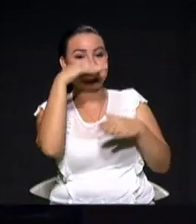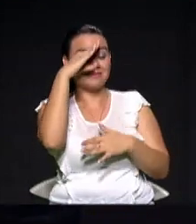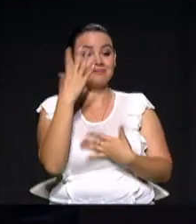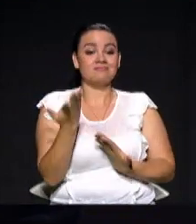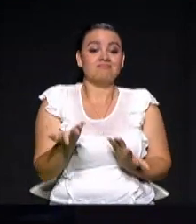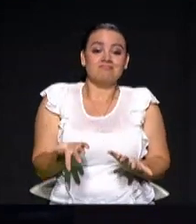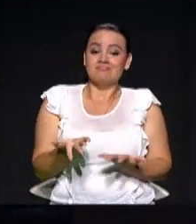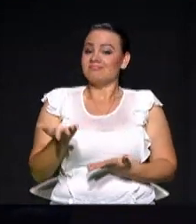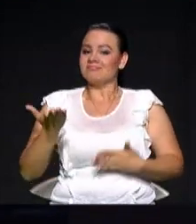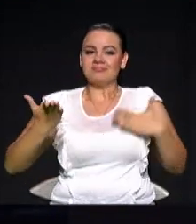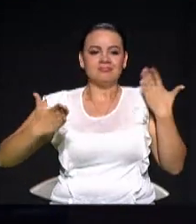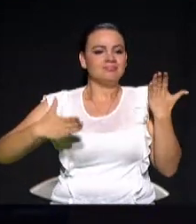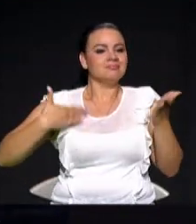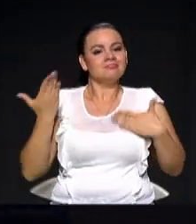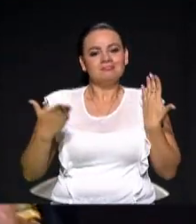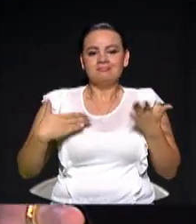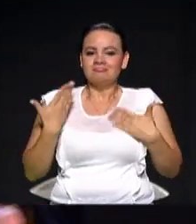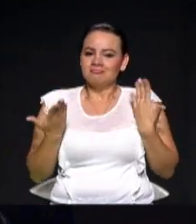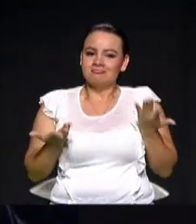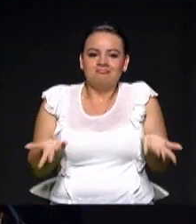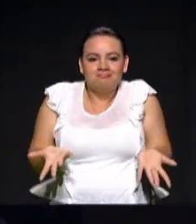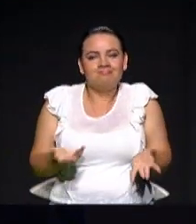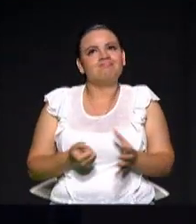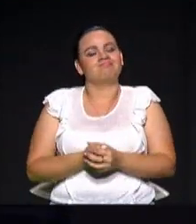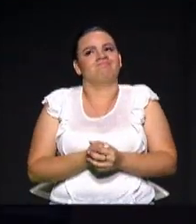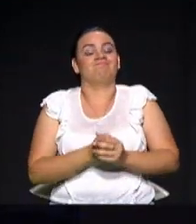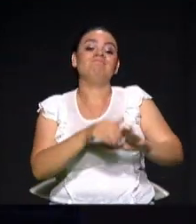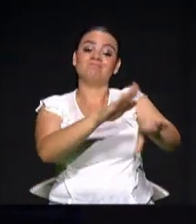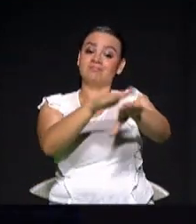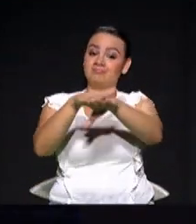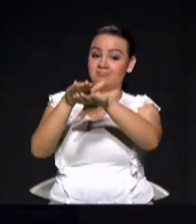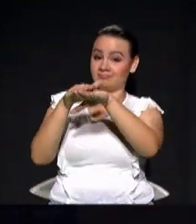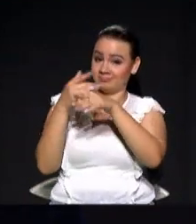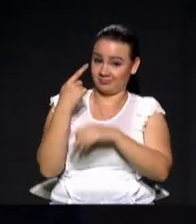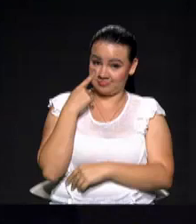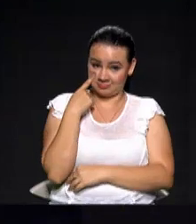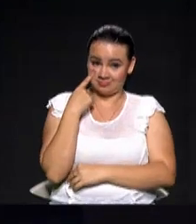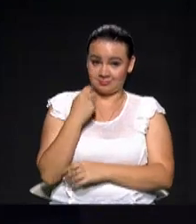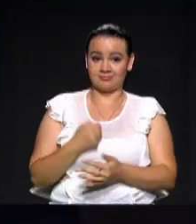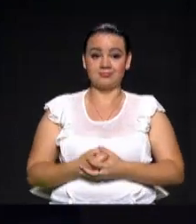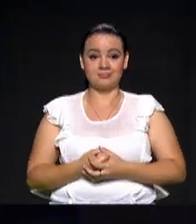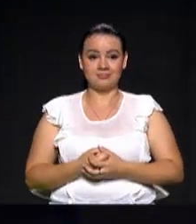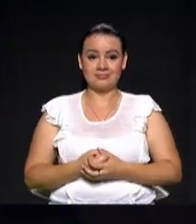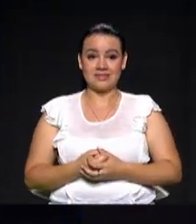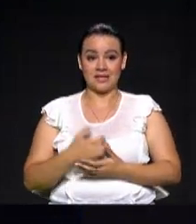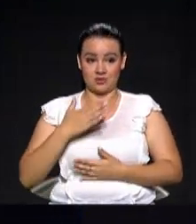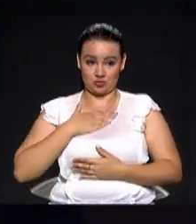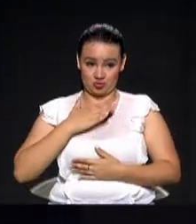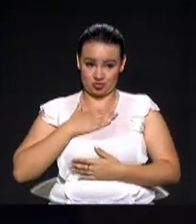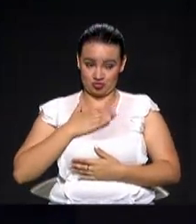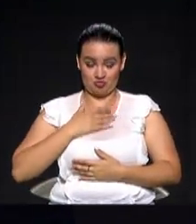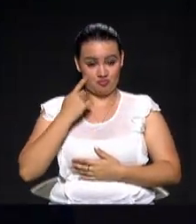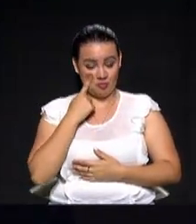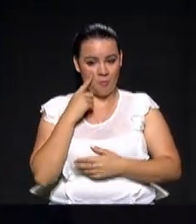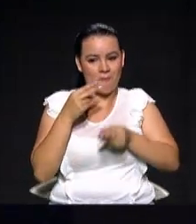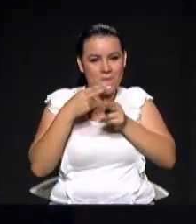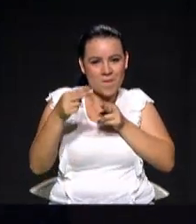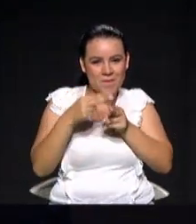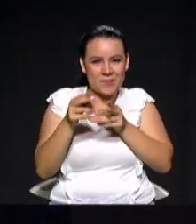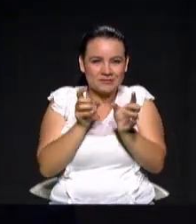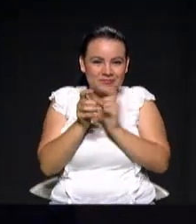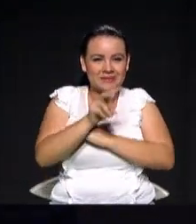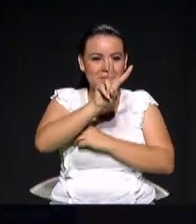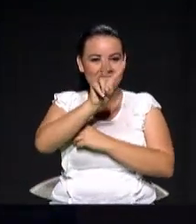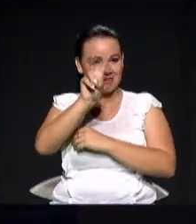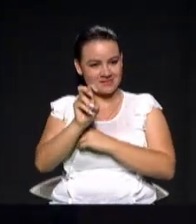en esta noche y decirle a todos los medellinenses, mire, si Jorge Gutiérrez el 27 de octubre, ¿cómo va a ser? Es